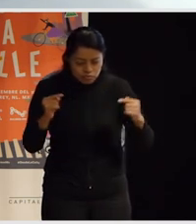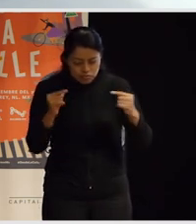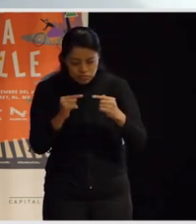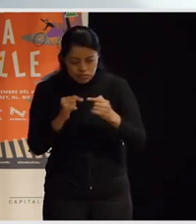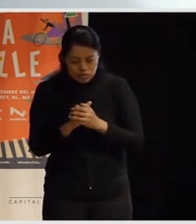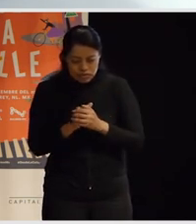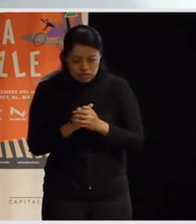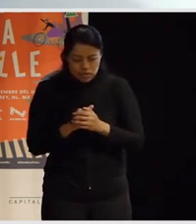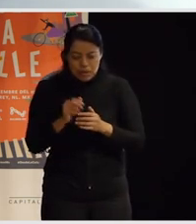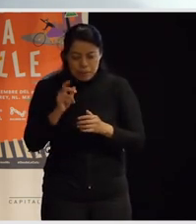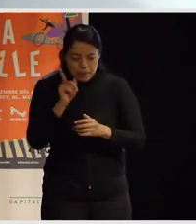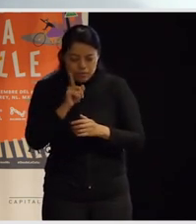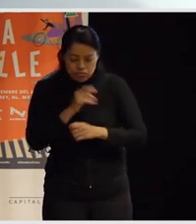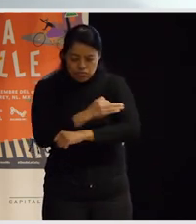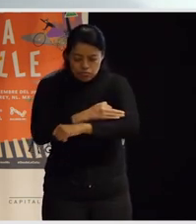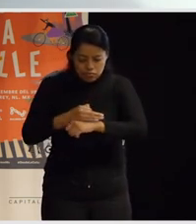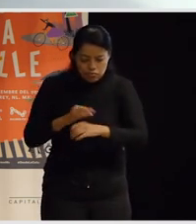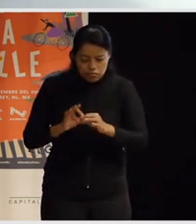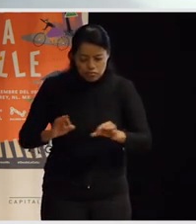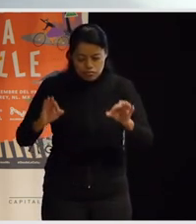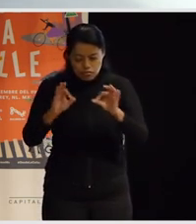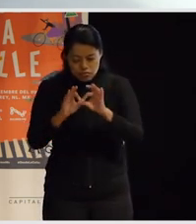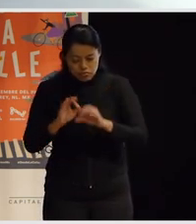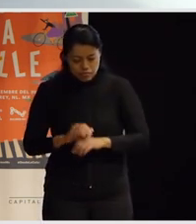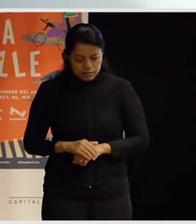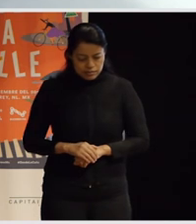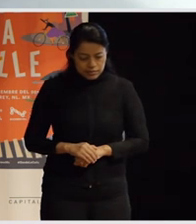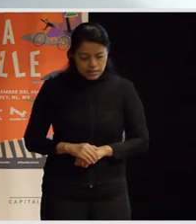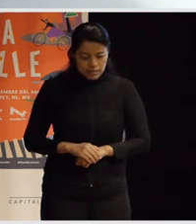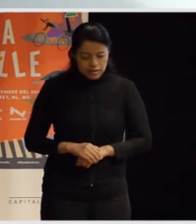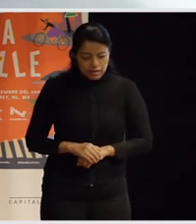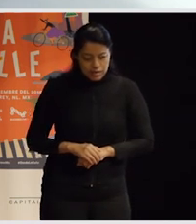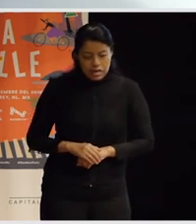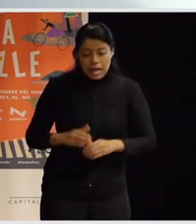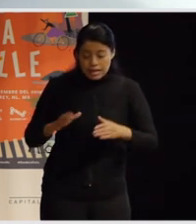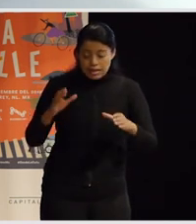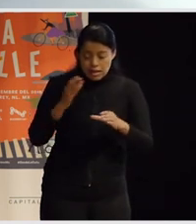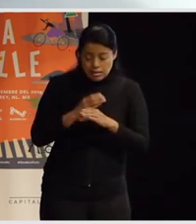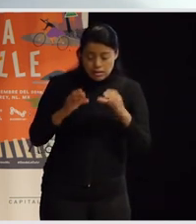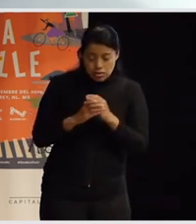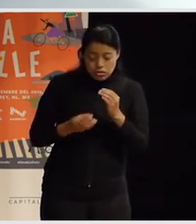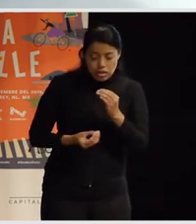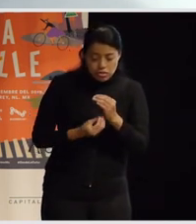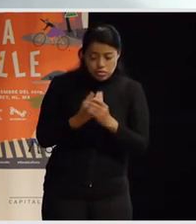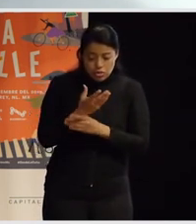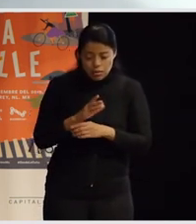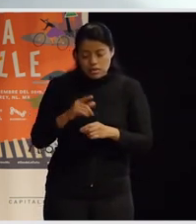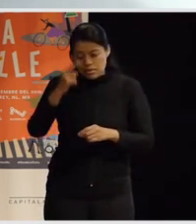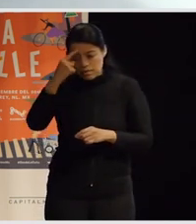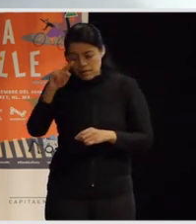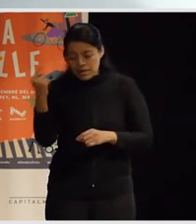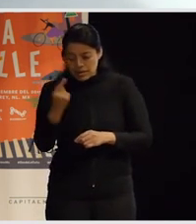redefinir la familia o sea no tanto no es una cosa que hay que abolir o destruir sino que hay que redefinir hay que actualizar para poder cuidar